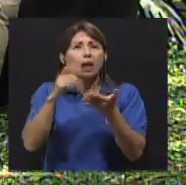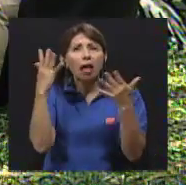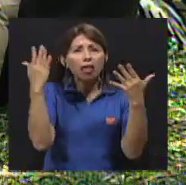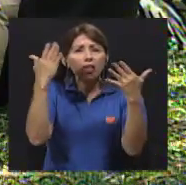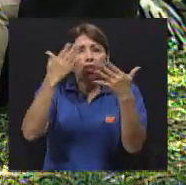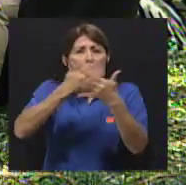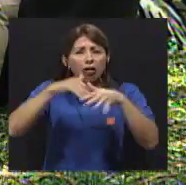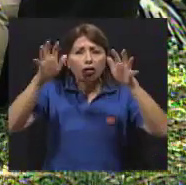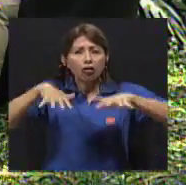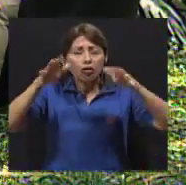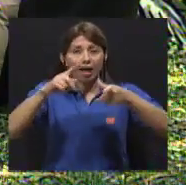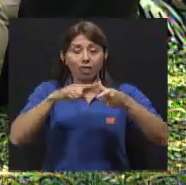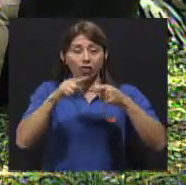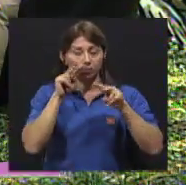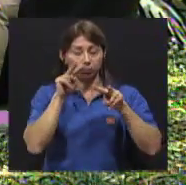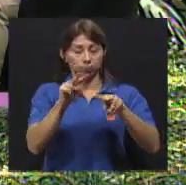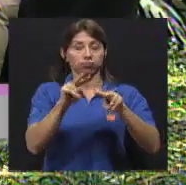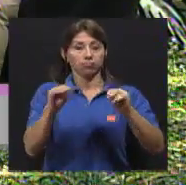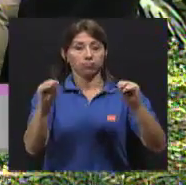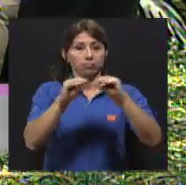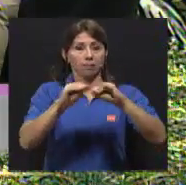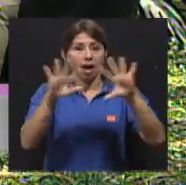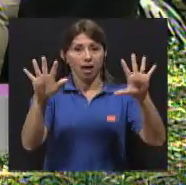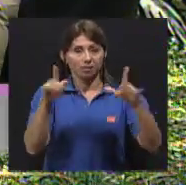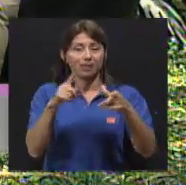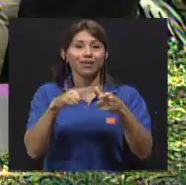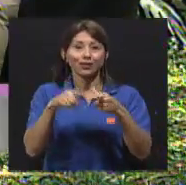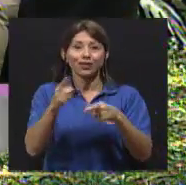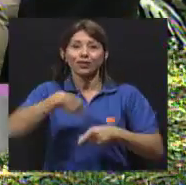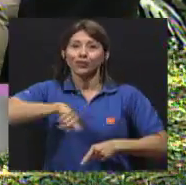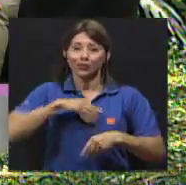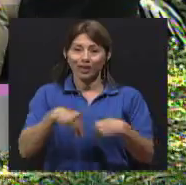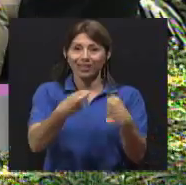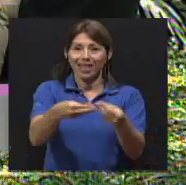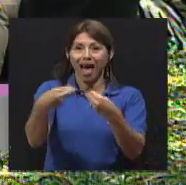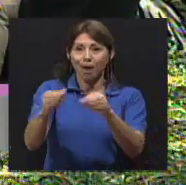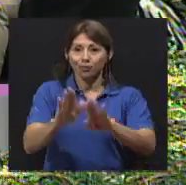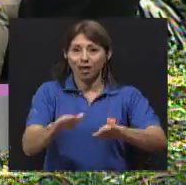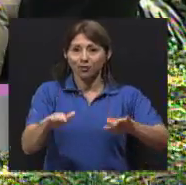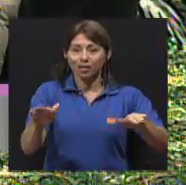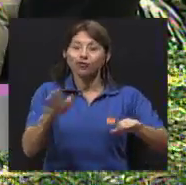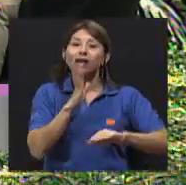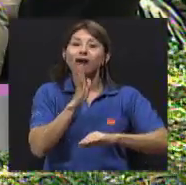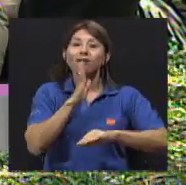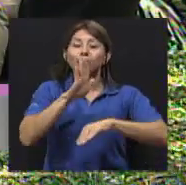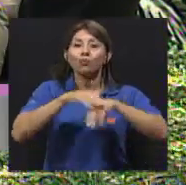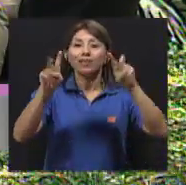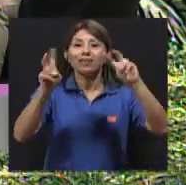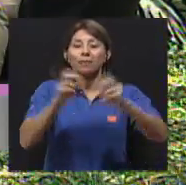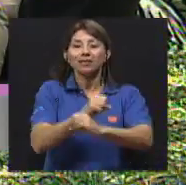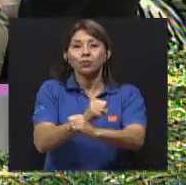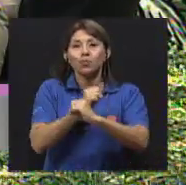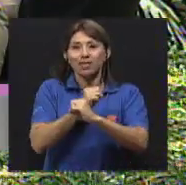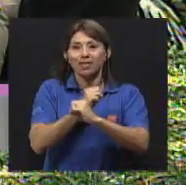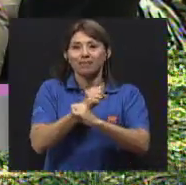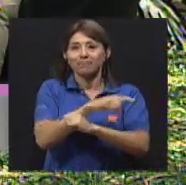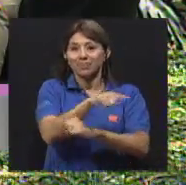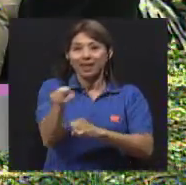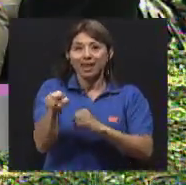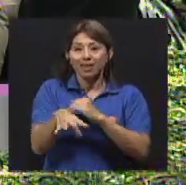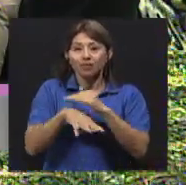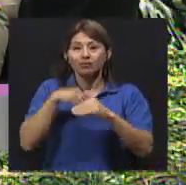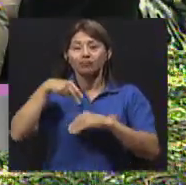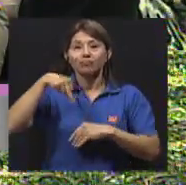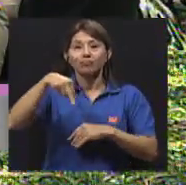zonas del país de alto riesgo hemos dado esos dispositivos a los niños, y les hablamos sobre el tema de la seguridad peatonal, más que todo, porque la mayoría de chiquitos